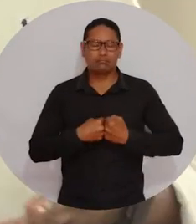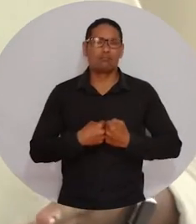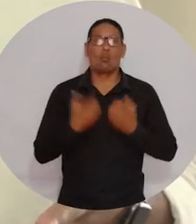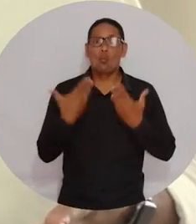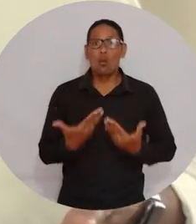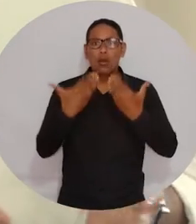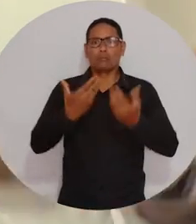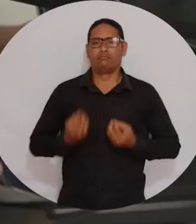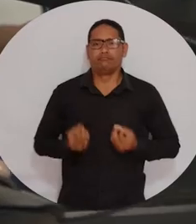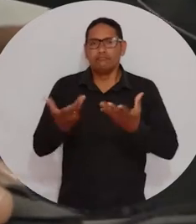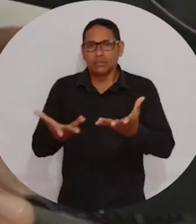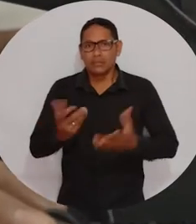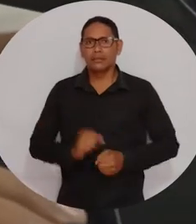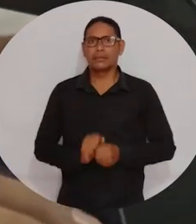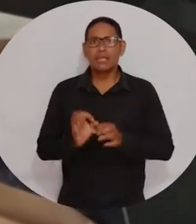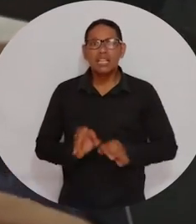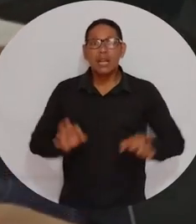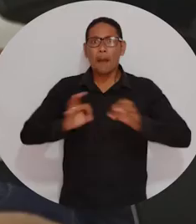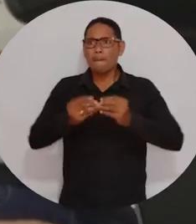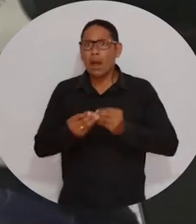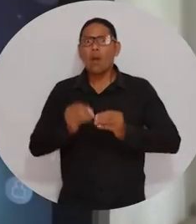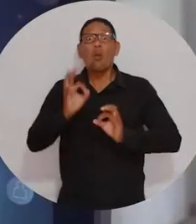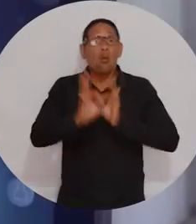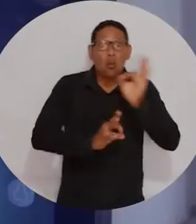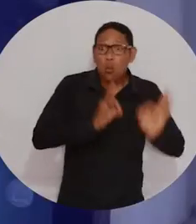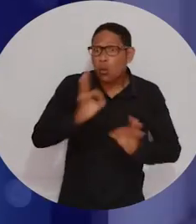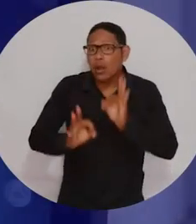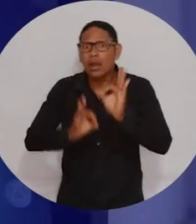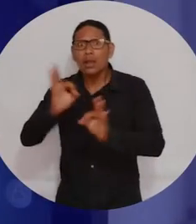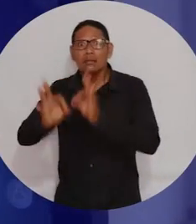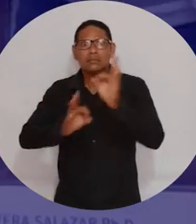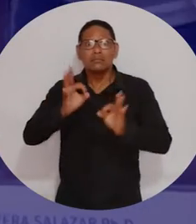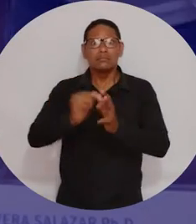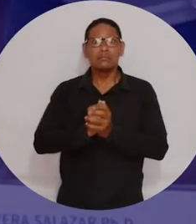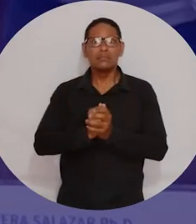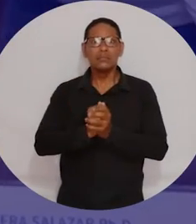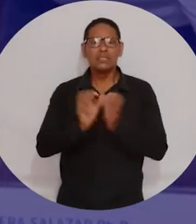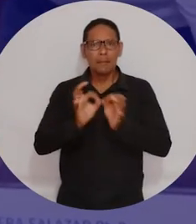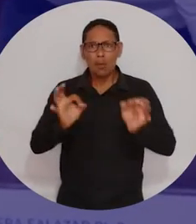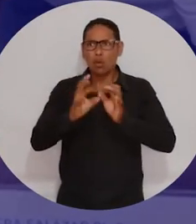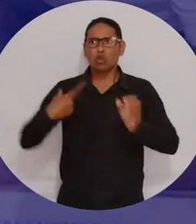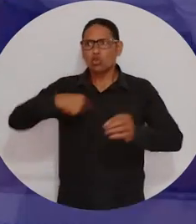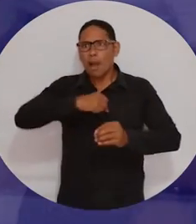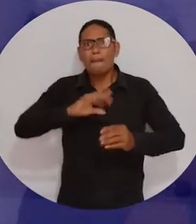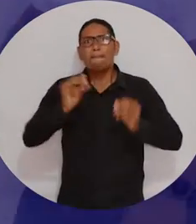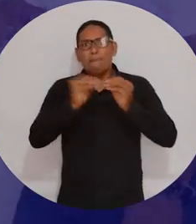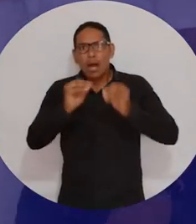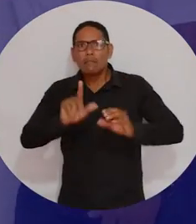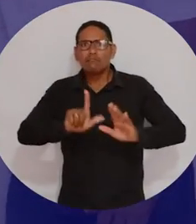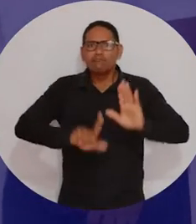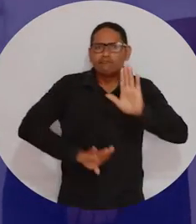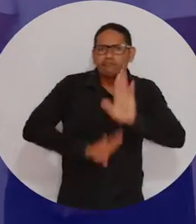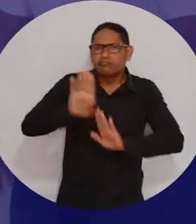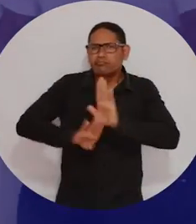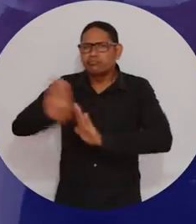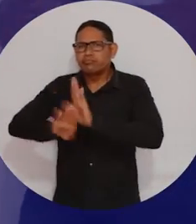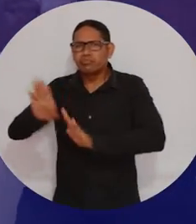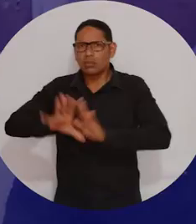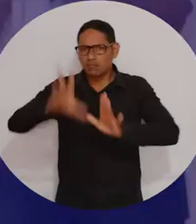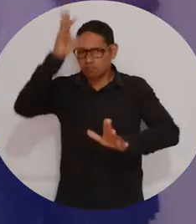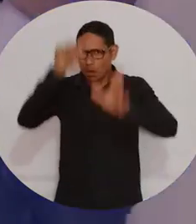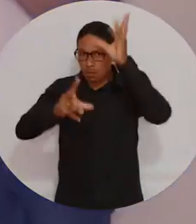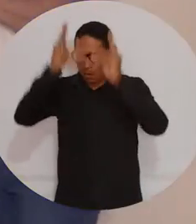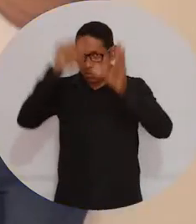pues hicimos este convenio para ustedes. Seguimos a realizarlo, cuidarlo y que de verdad salgamos adelante. Todos los